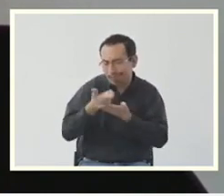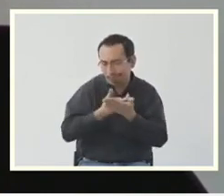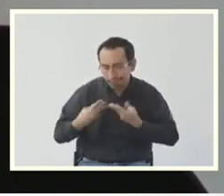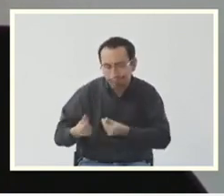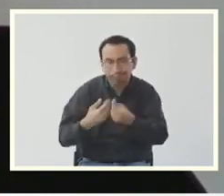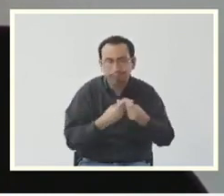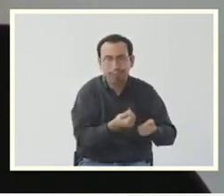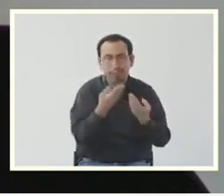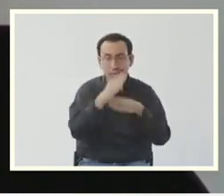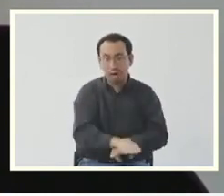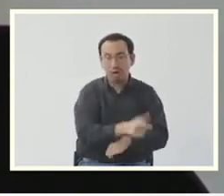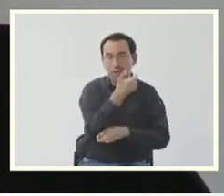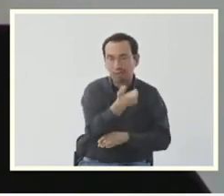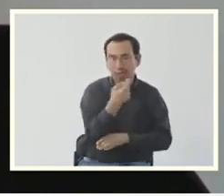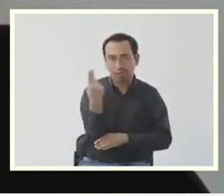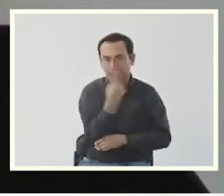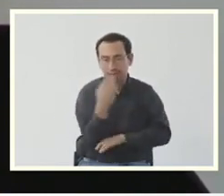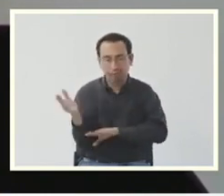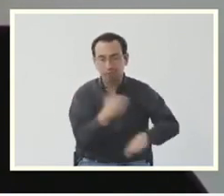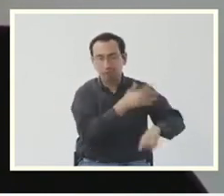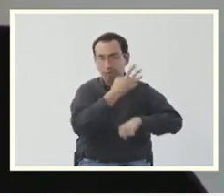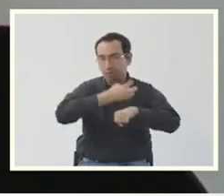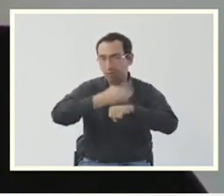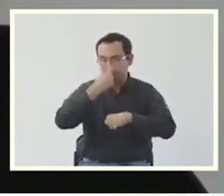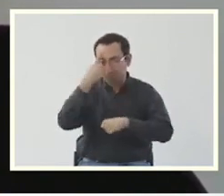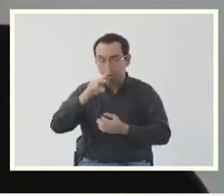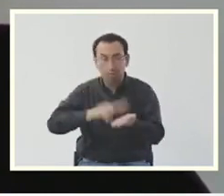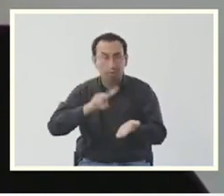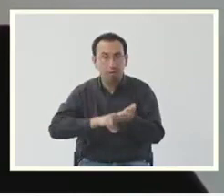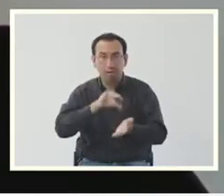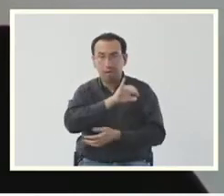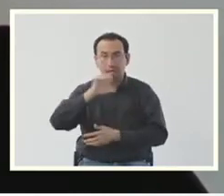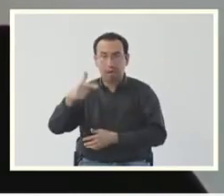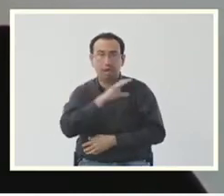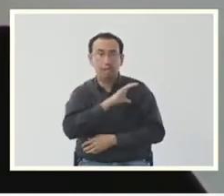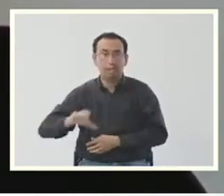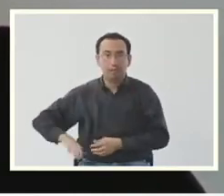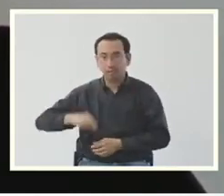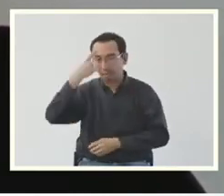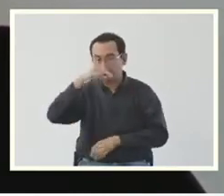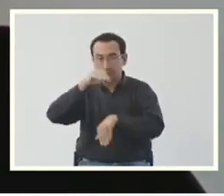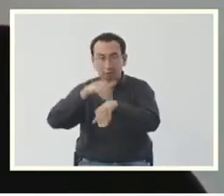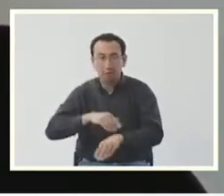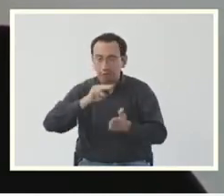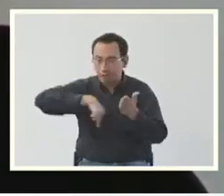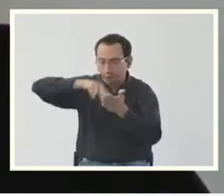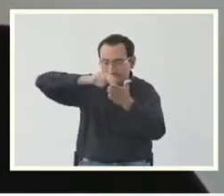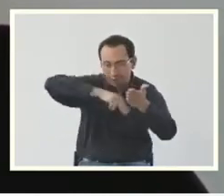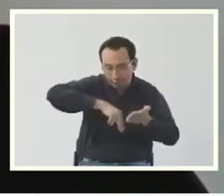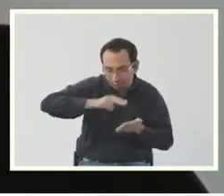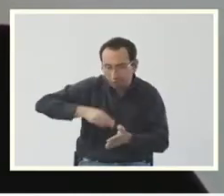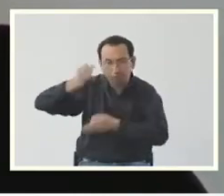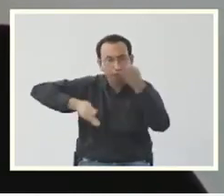requiere la cuenta bancaria. Cuatro, que la validación como candidatos por el IEG es hasta el cumplimiento del número de firmas que lo avalan